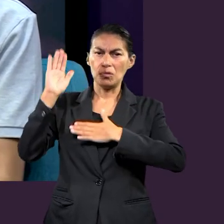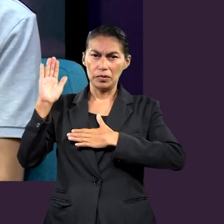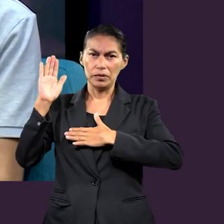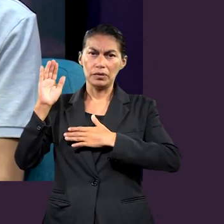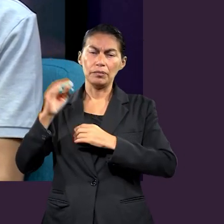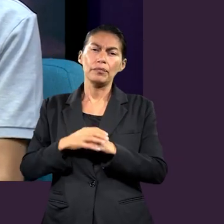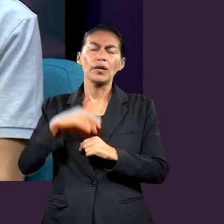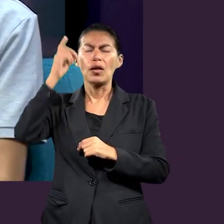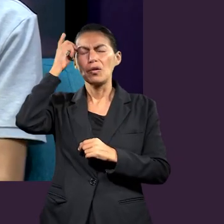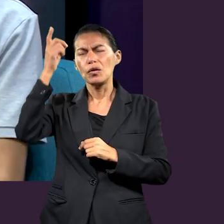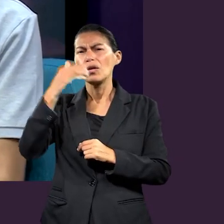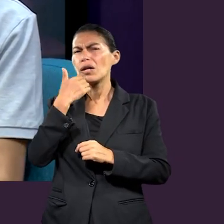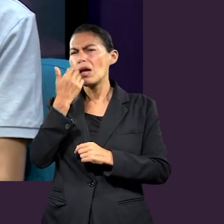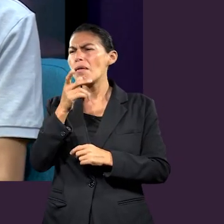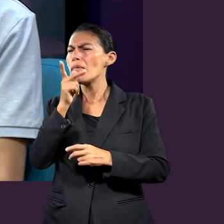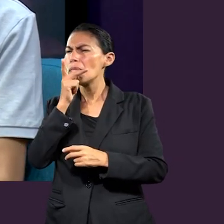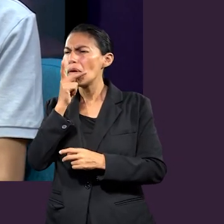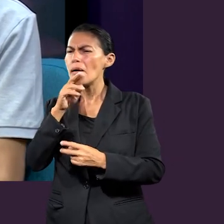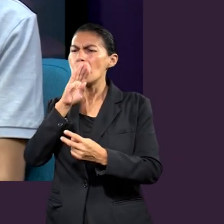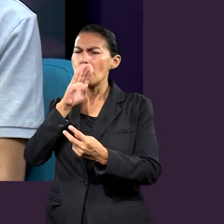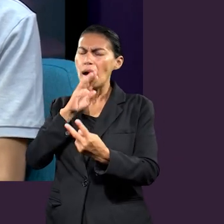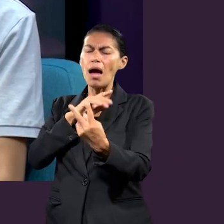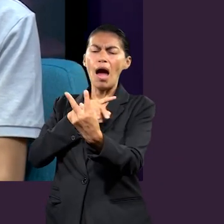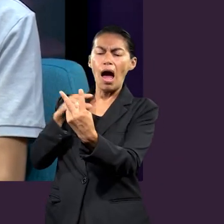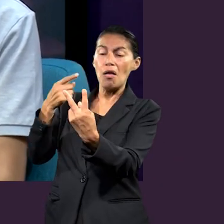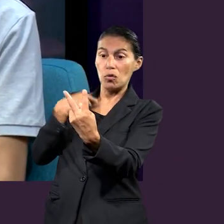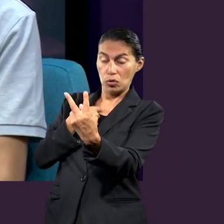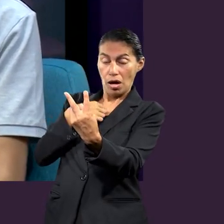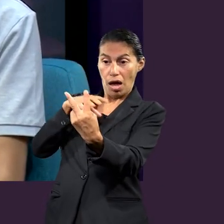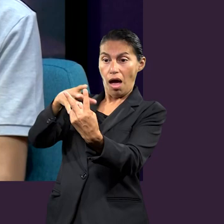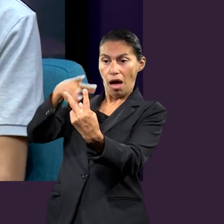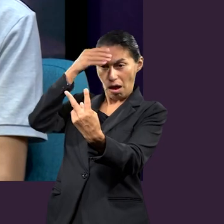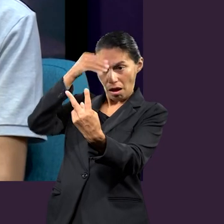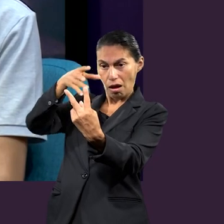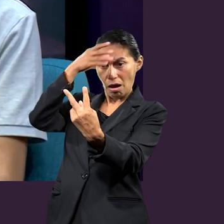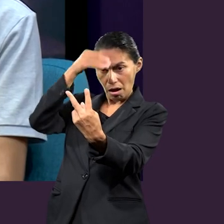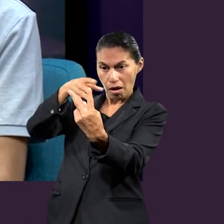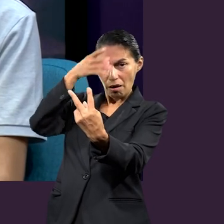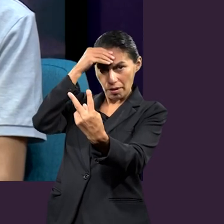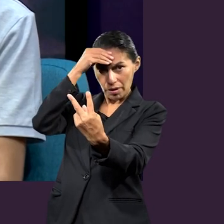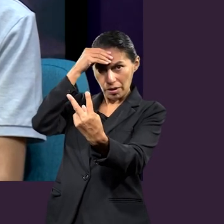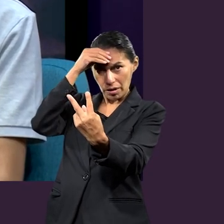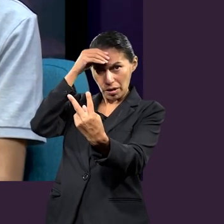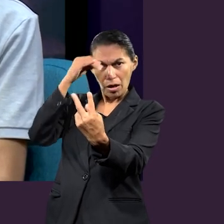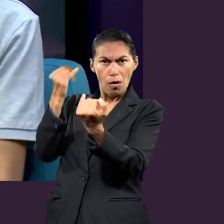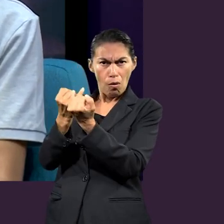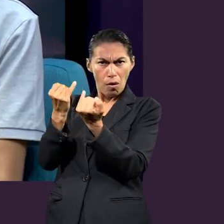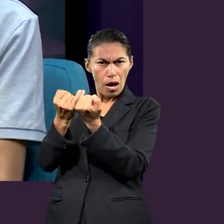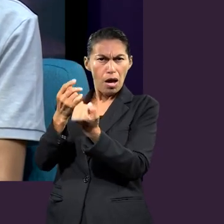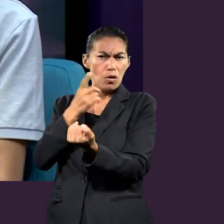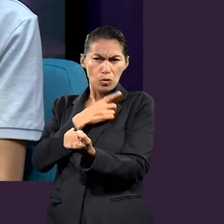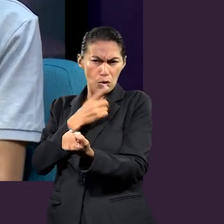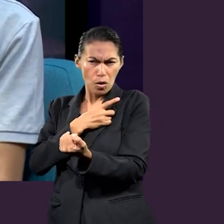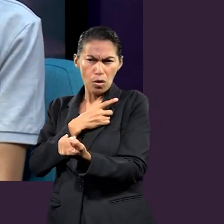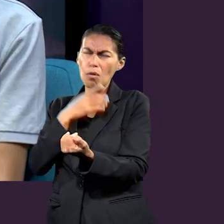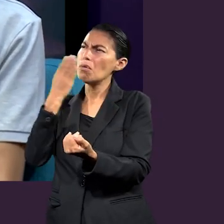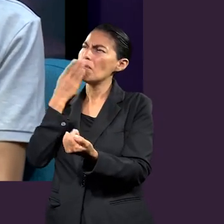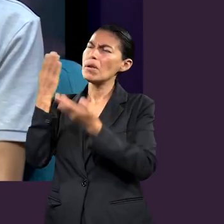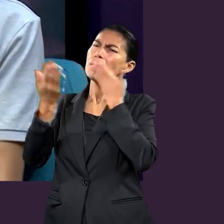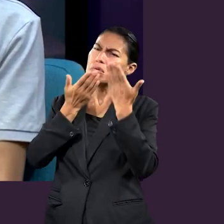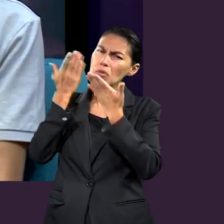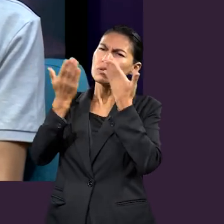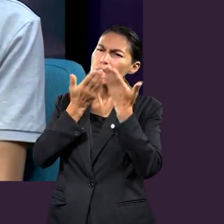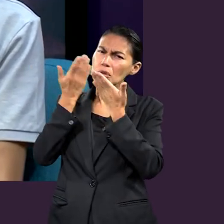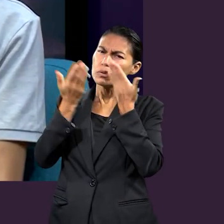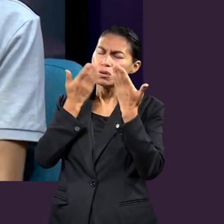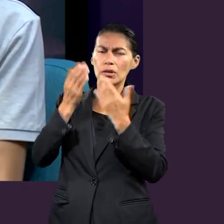que, pues, aprendamos de ellos y que también nosotros tengamos individualidad para estudiar la Biblia, lo